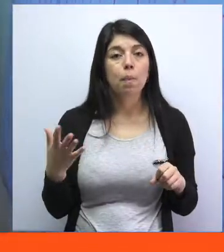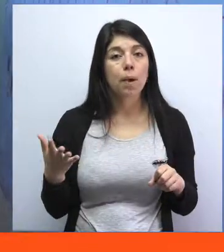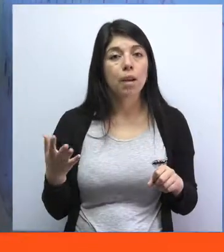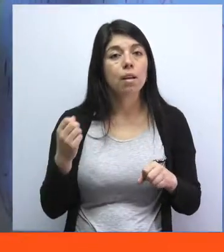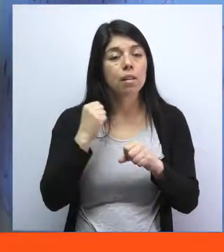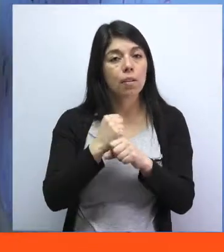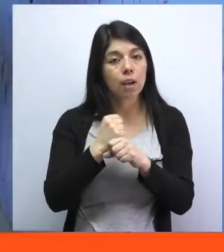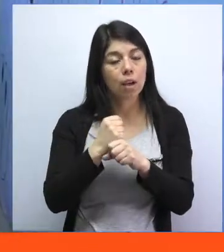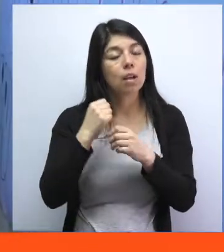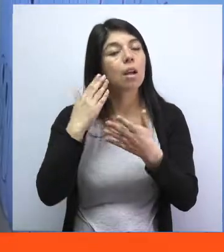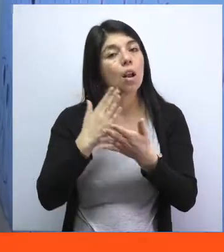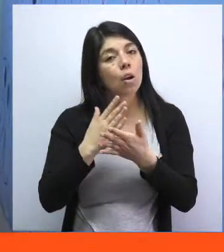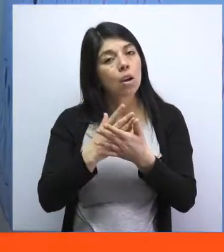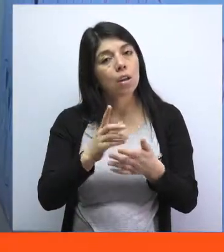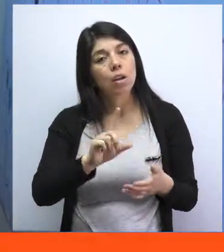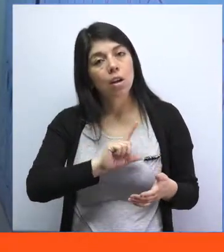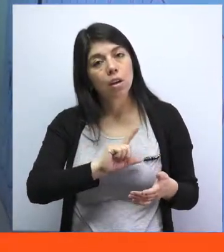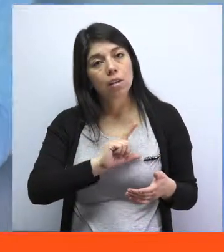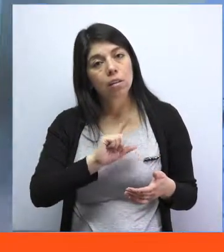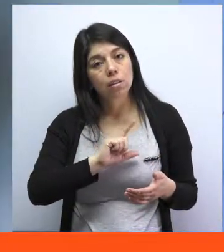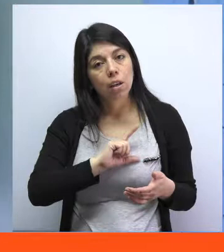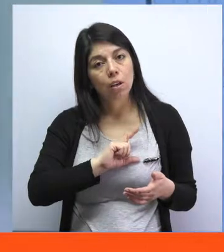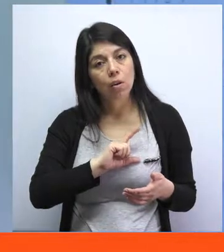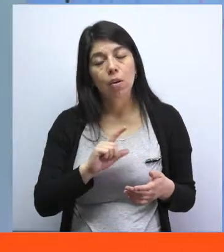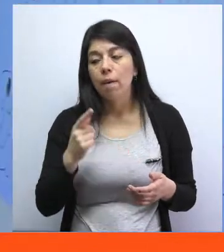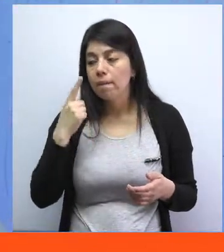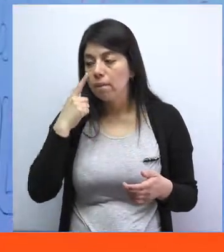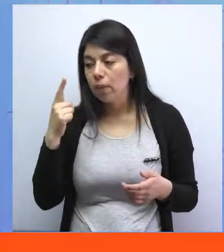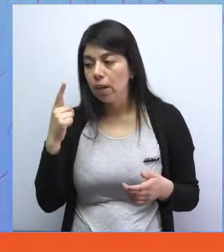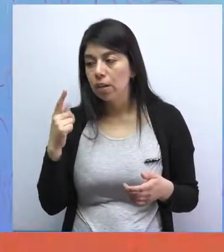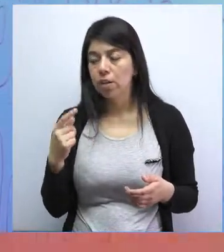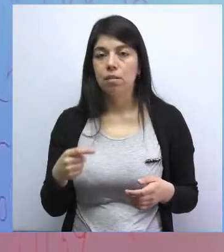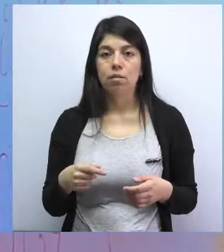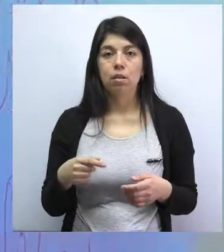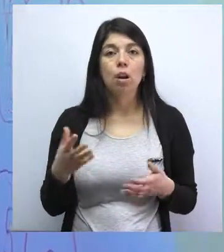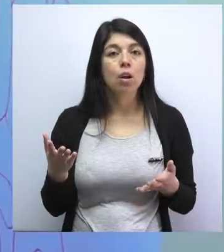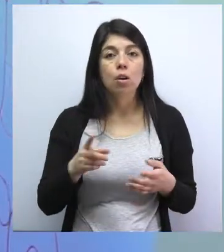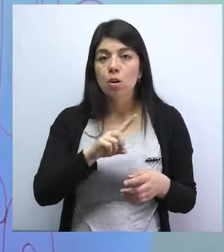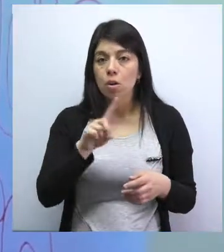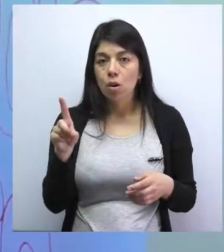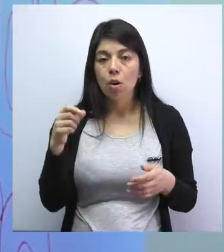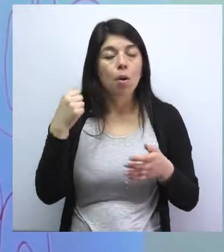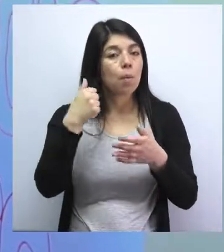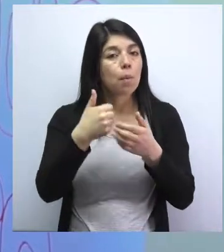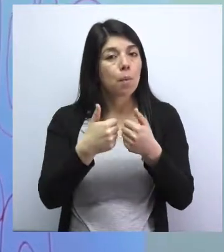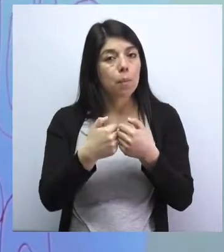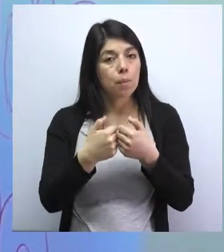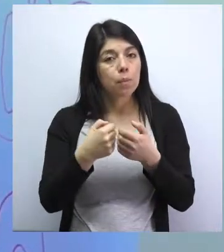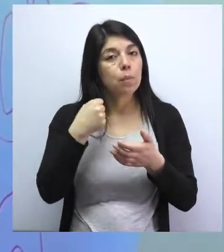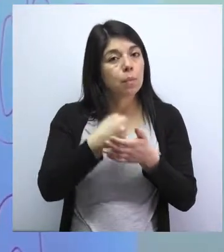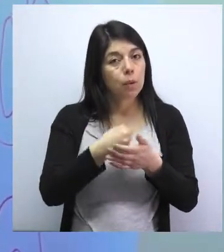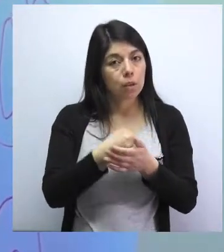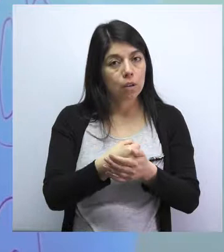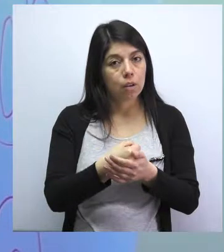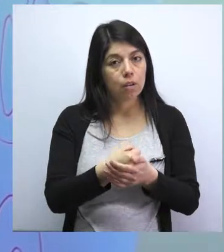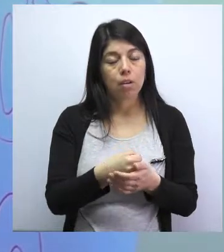ámbito educacional para no seguir normalizando conductas violentas en las relaciones y así contribuir a evitar que cifras